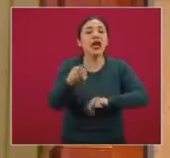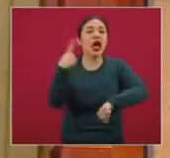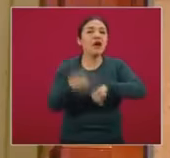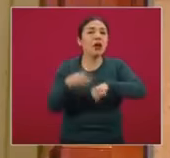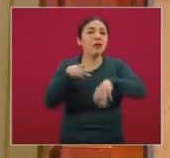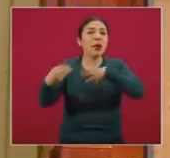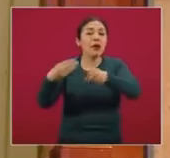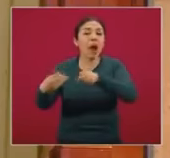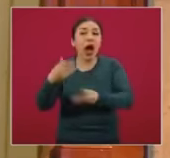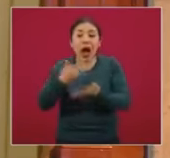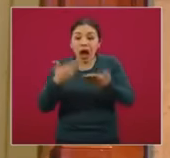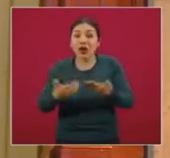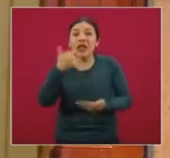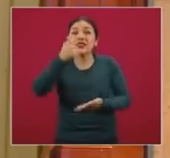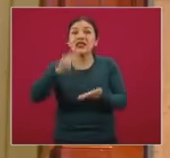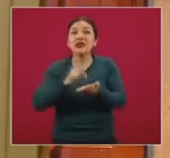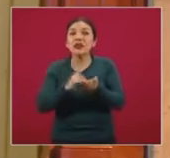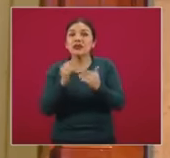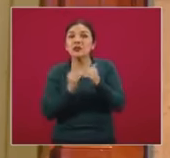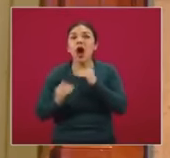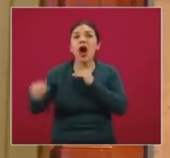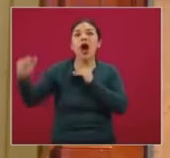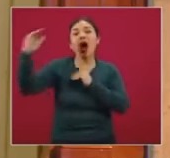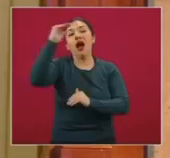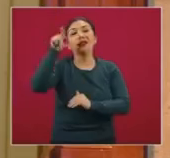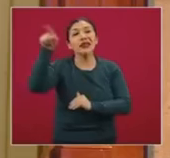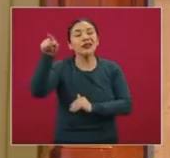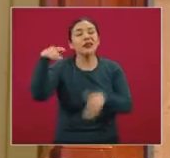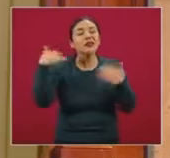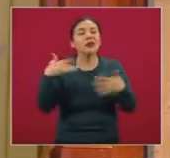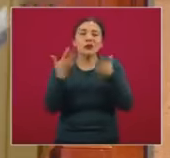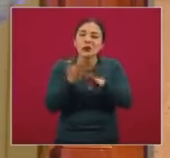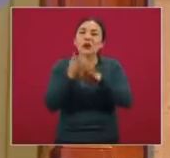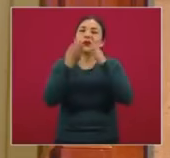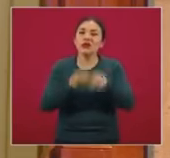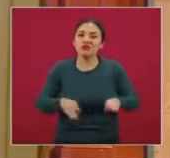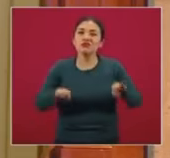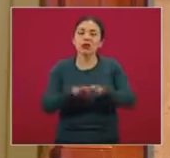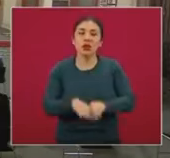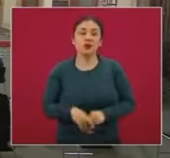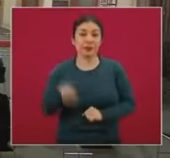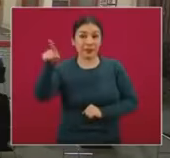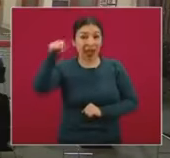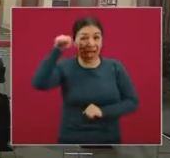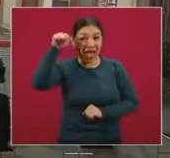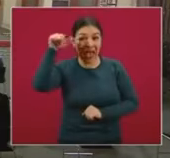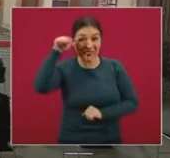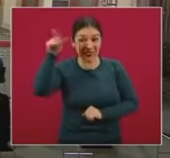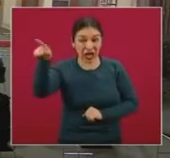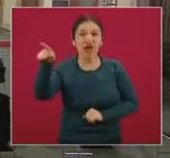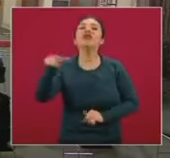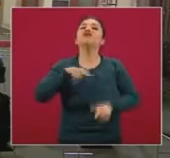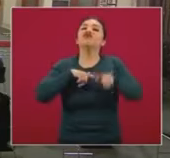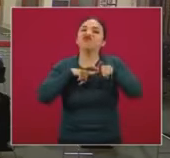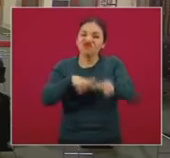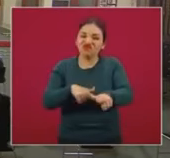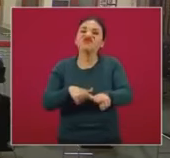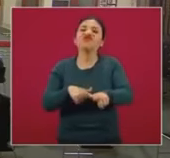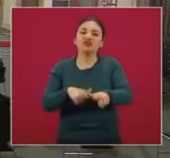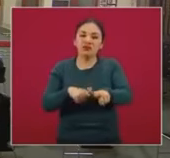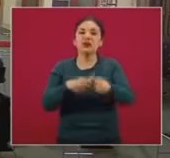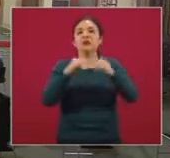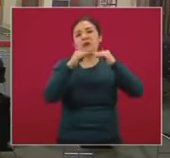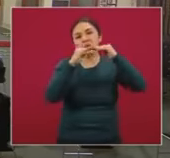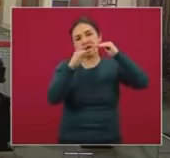pandemia. Seis veces más, esto es una, lógicamente, actividad muy, muy importante. En el caso de Asia Sudoriental, continúa con una tendencia